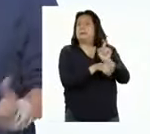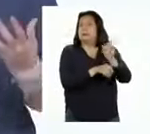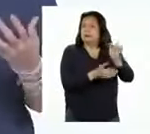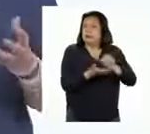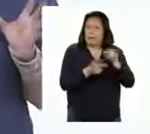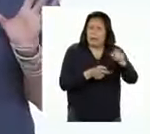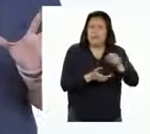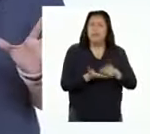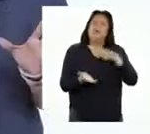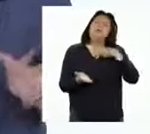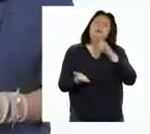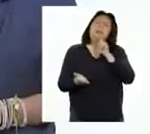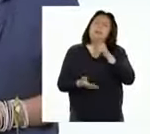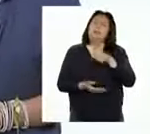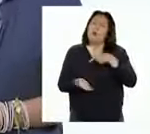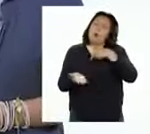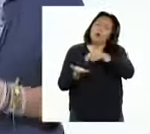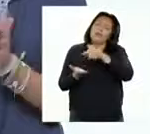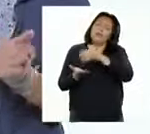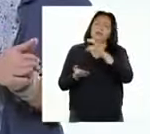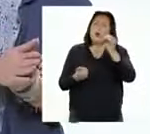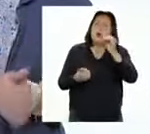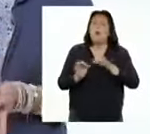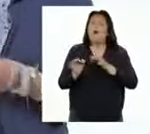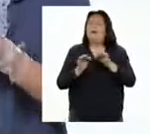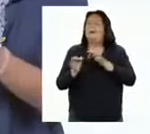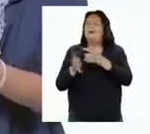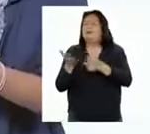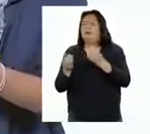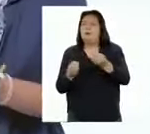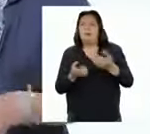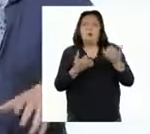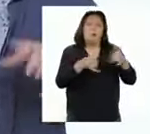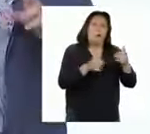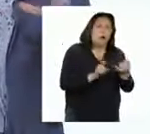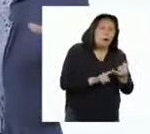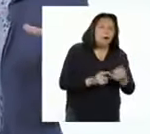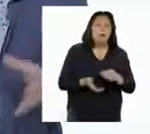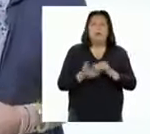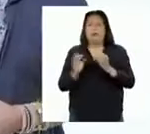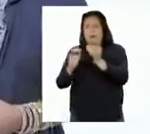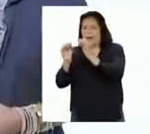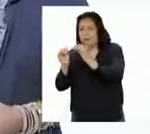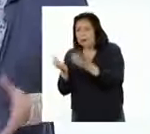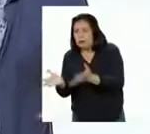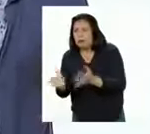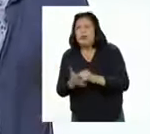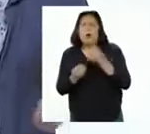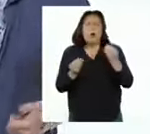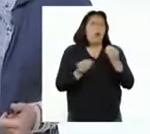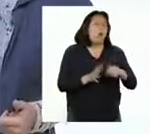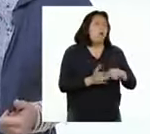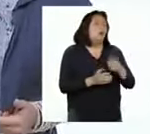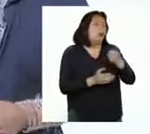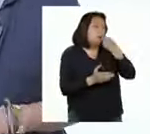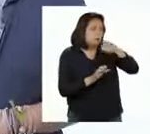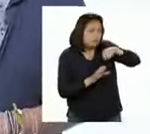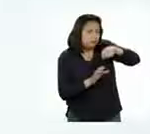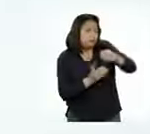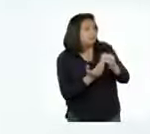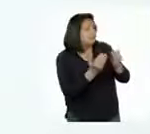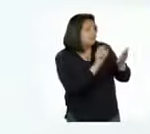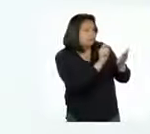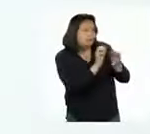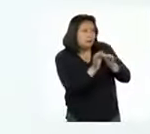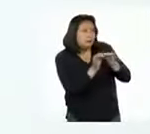textos nos dan órdenes o indicaciones para poder realizar alguna acción, como jugar un juego, como armar un objeto o como preparar una receta saludable.